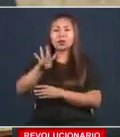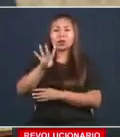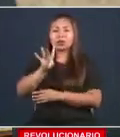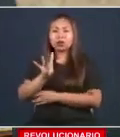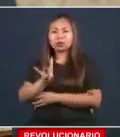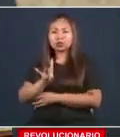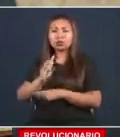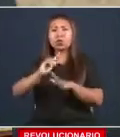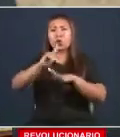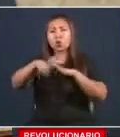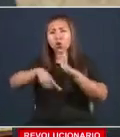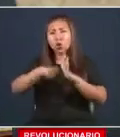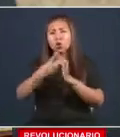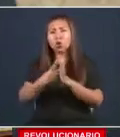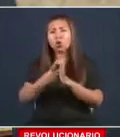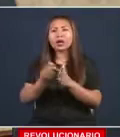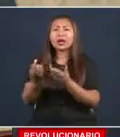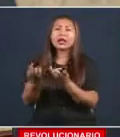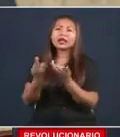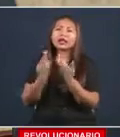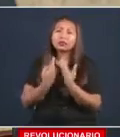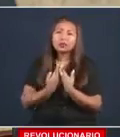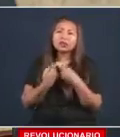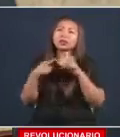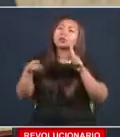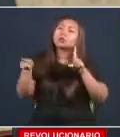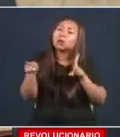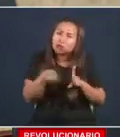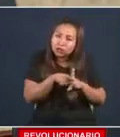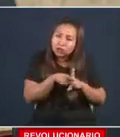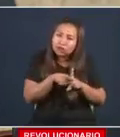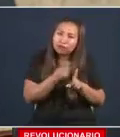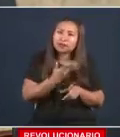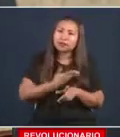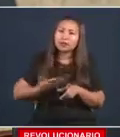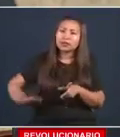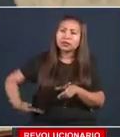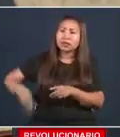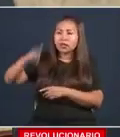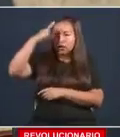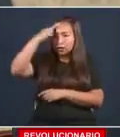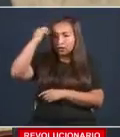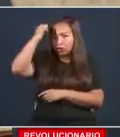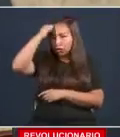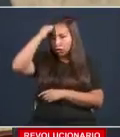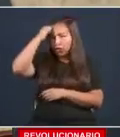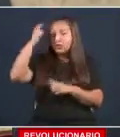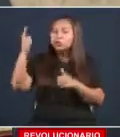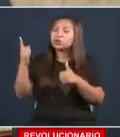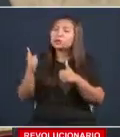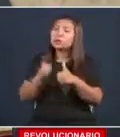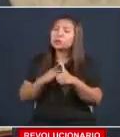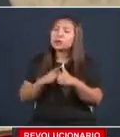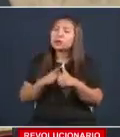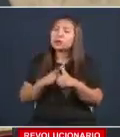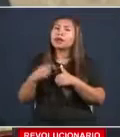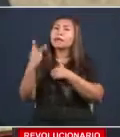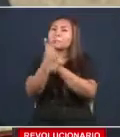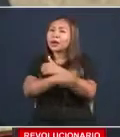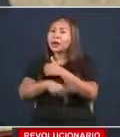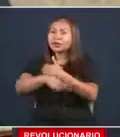respuestas positivas del señor presidente de la República. Somos el primer país en Latinoamérica.